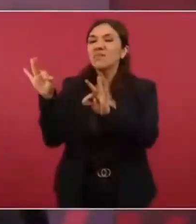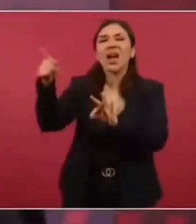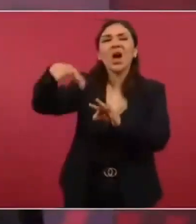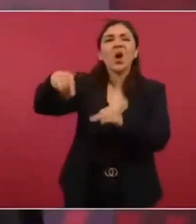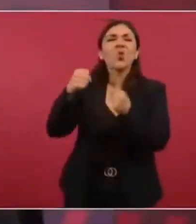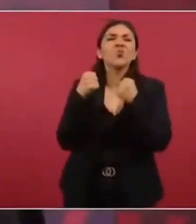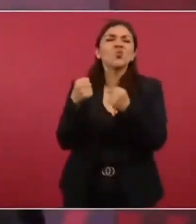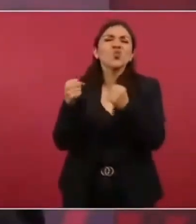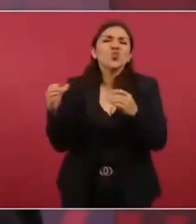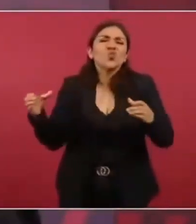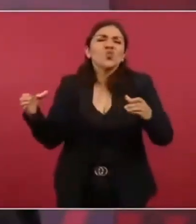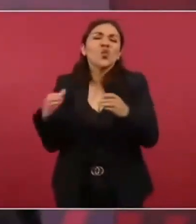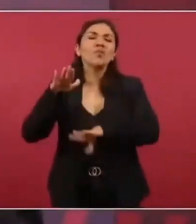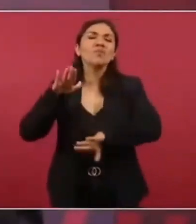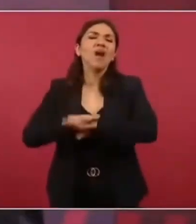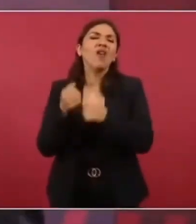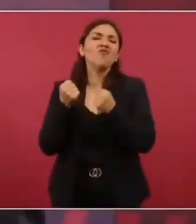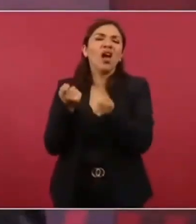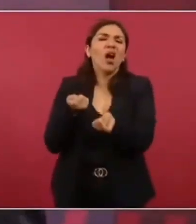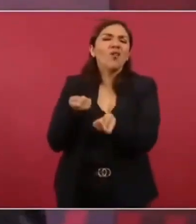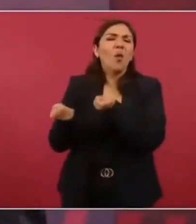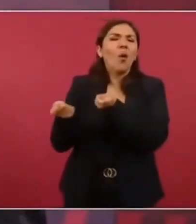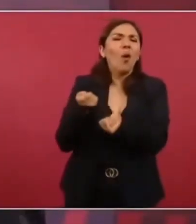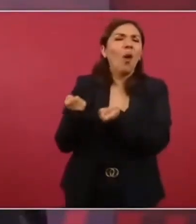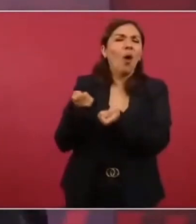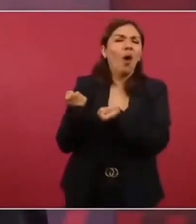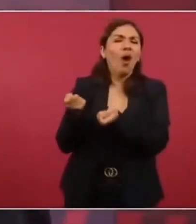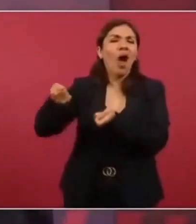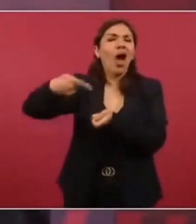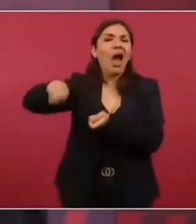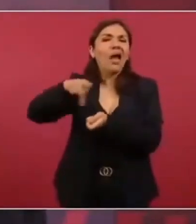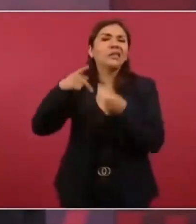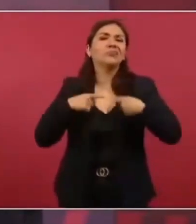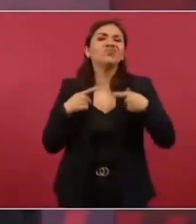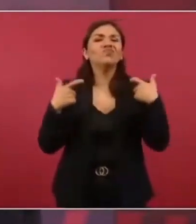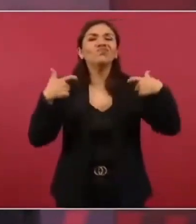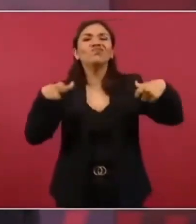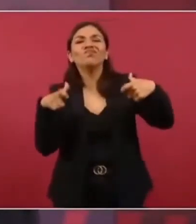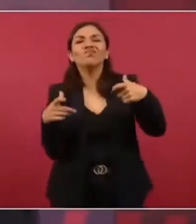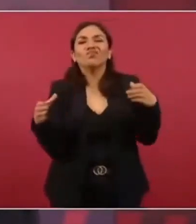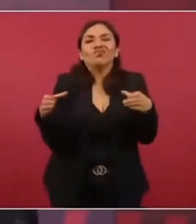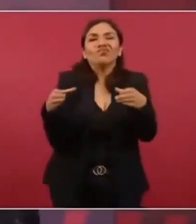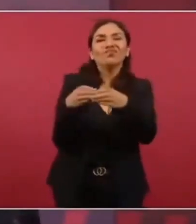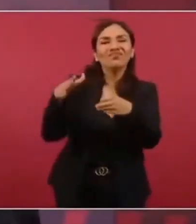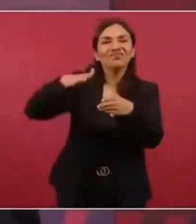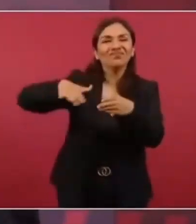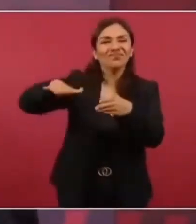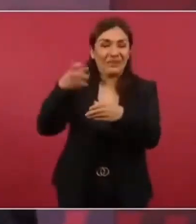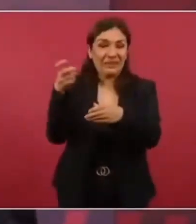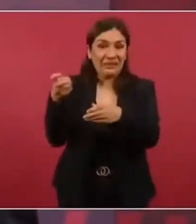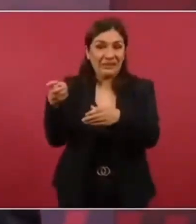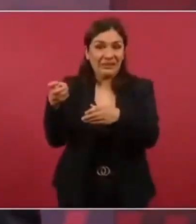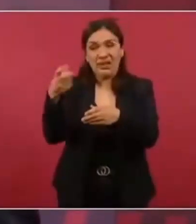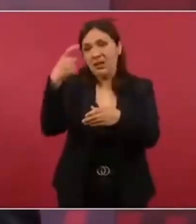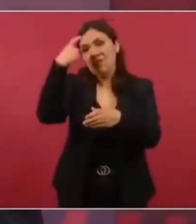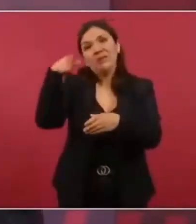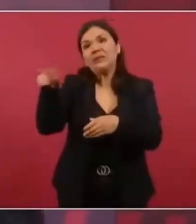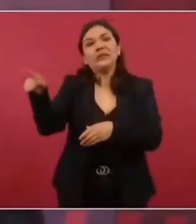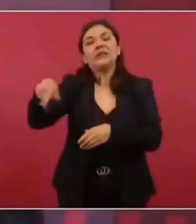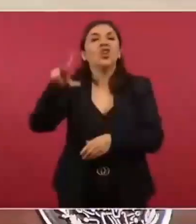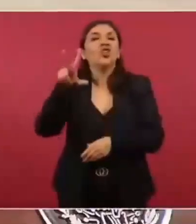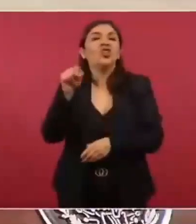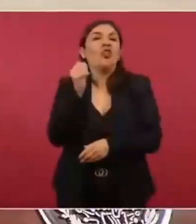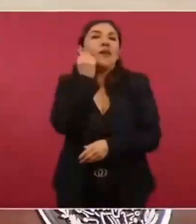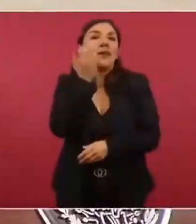siempre ha estado controlado por la oligarquía, un aparato antidemocrático